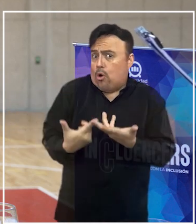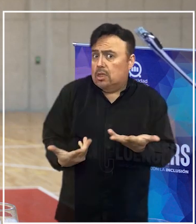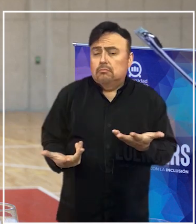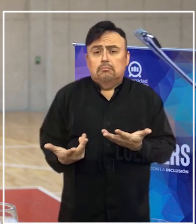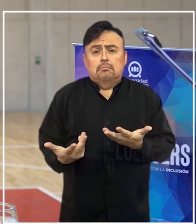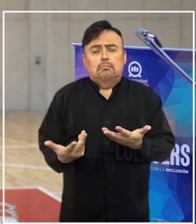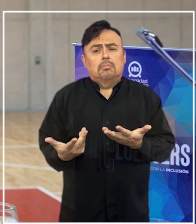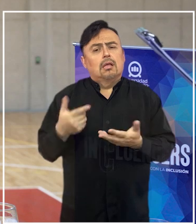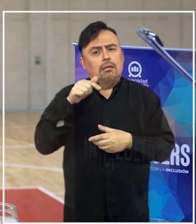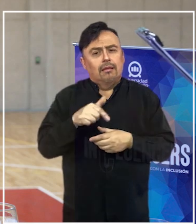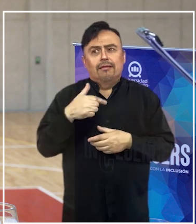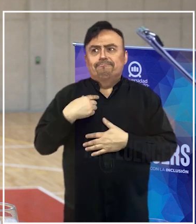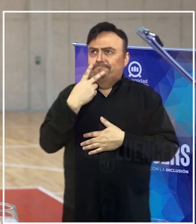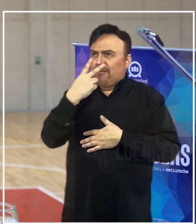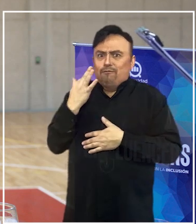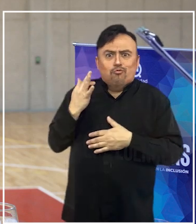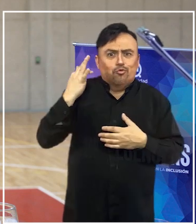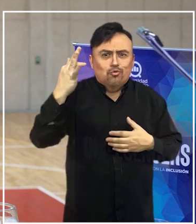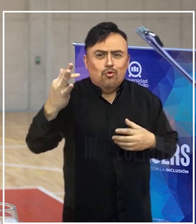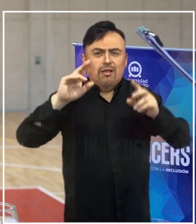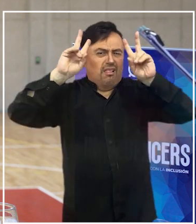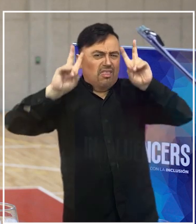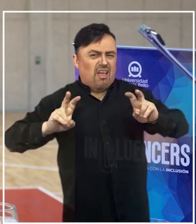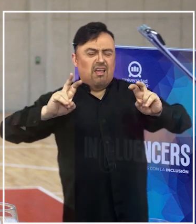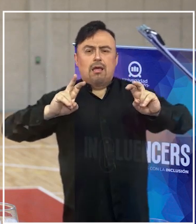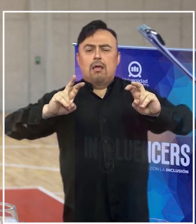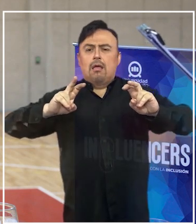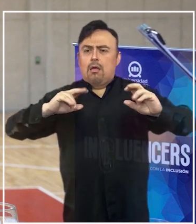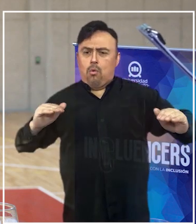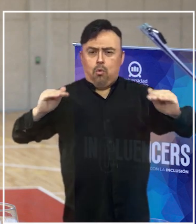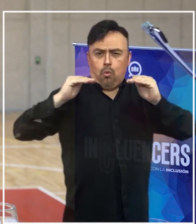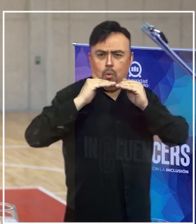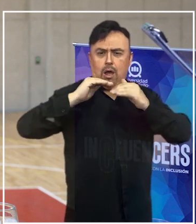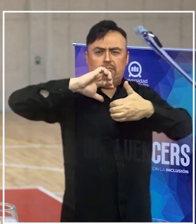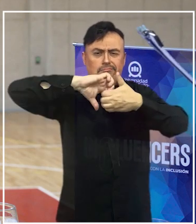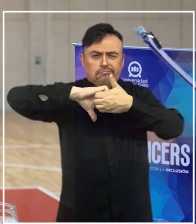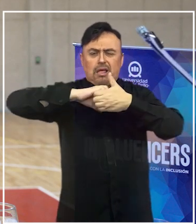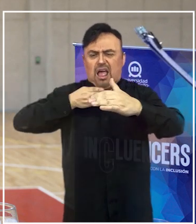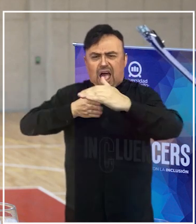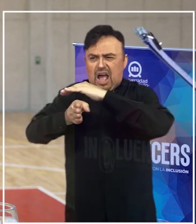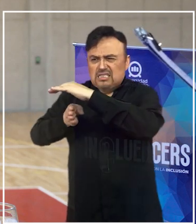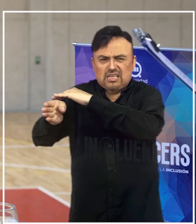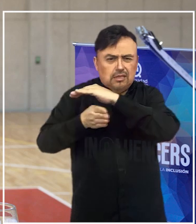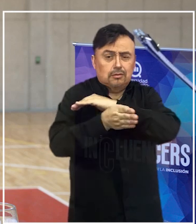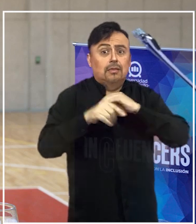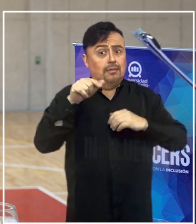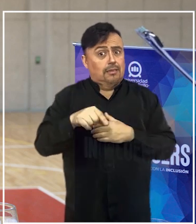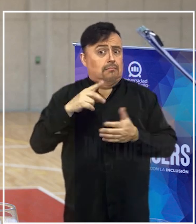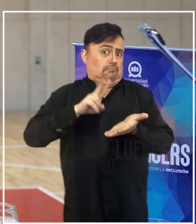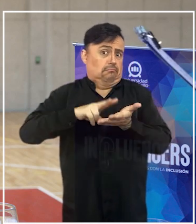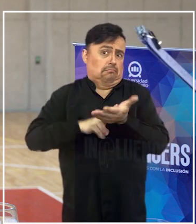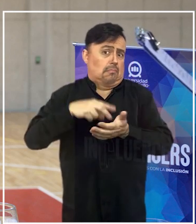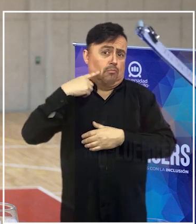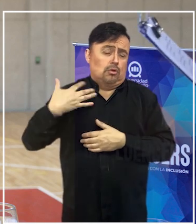proyectar los temas de equidad, de accesibilidad, es realmente muy importante y creo que